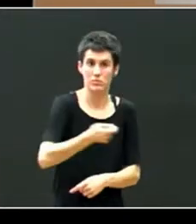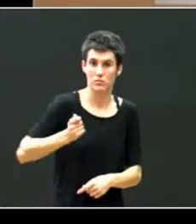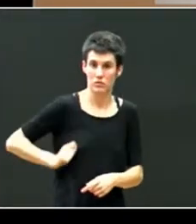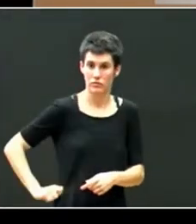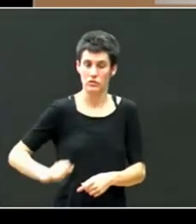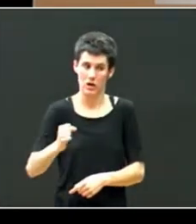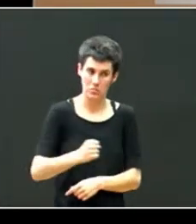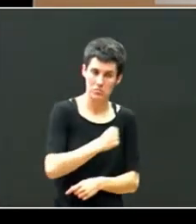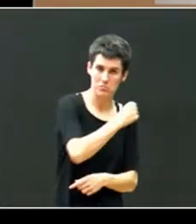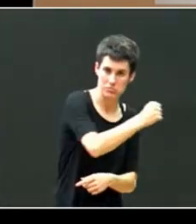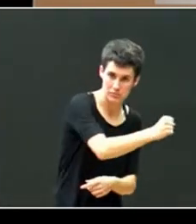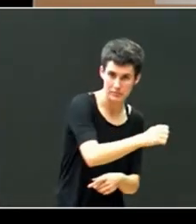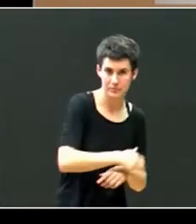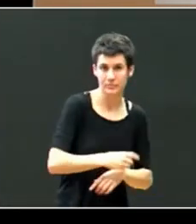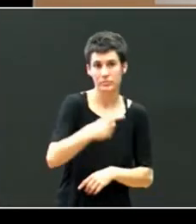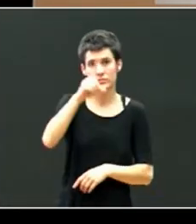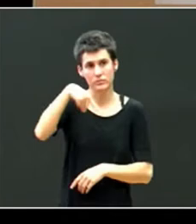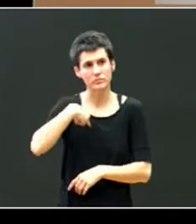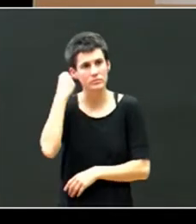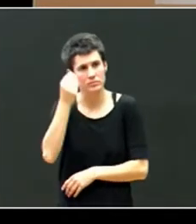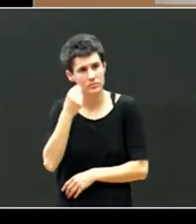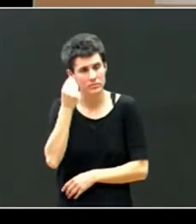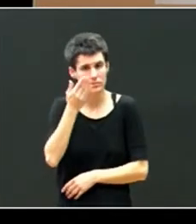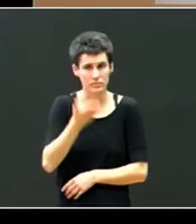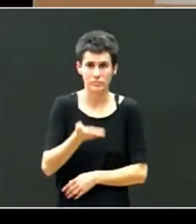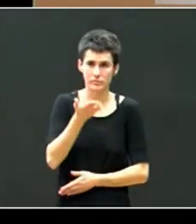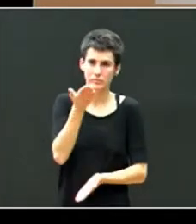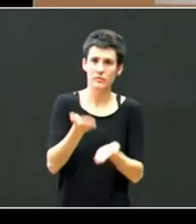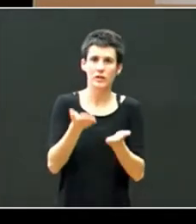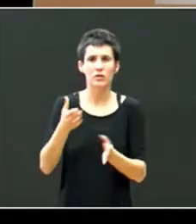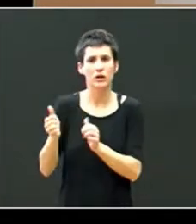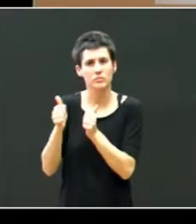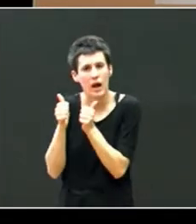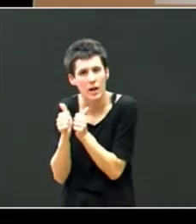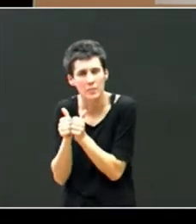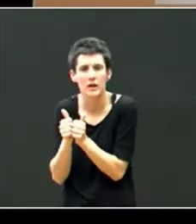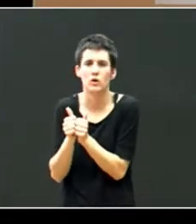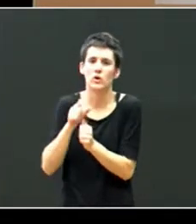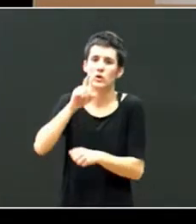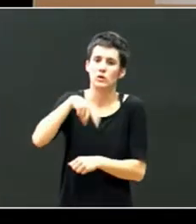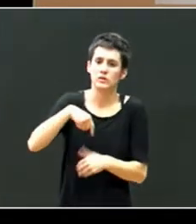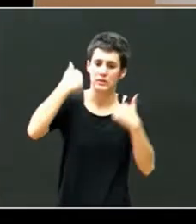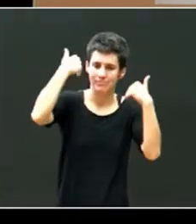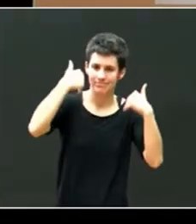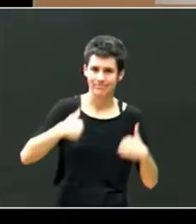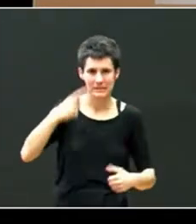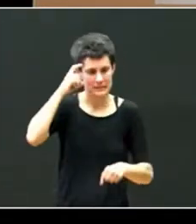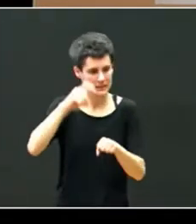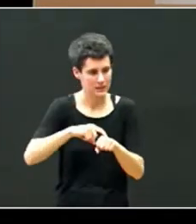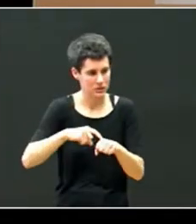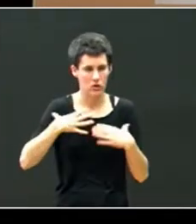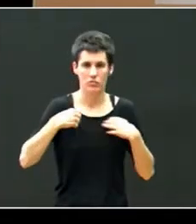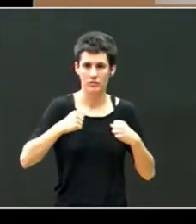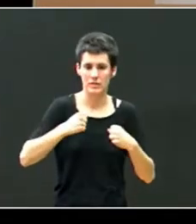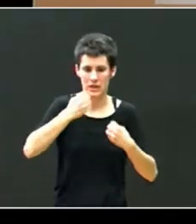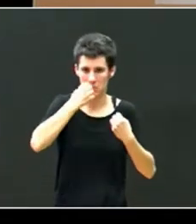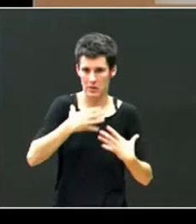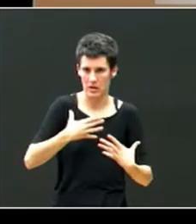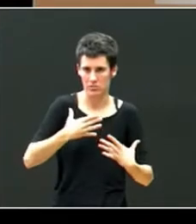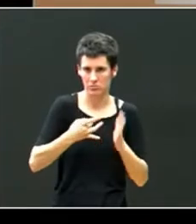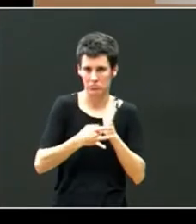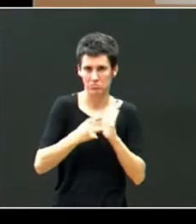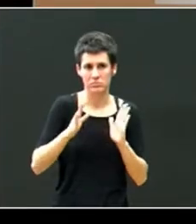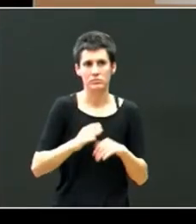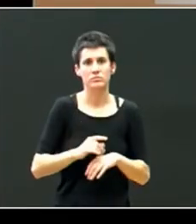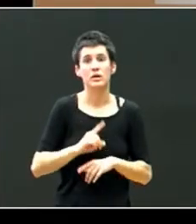profesionales también creo que es muy importante que valoremos el apego y el estado de salud psicológica y mental y física y ahí tiene que haber una colaboración